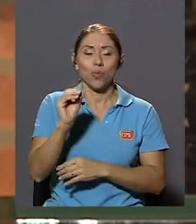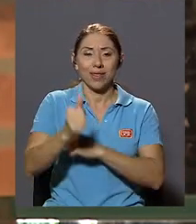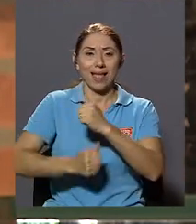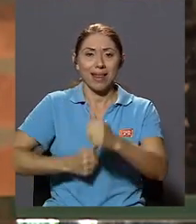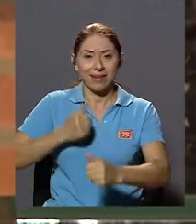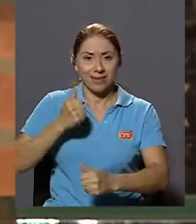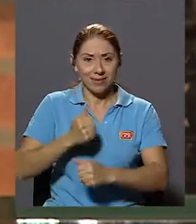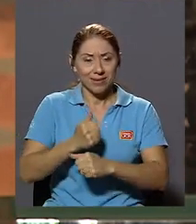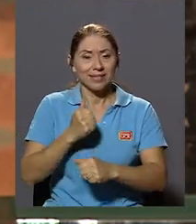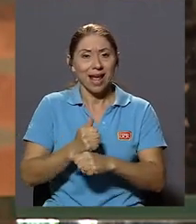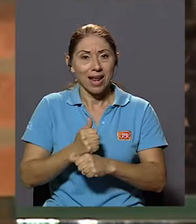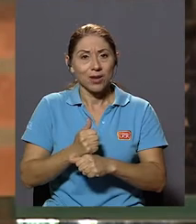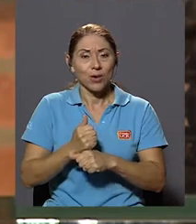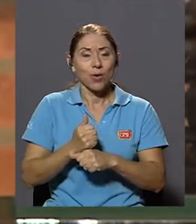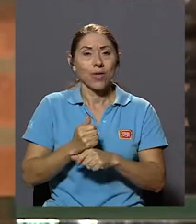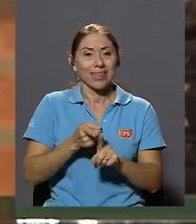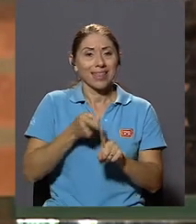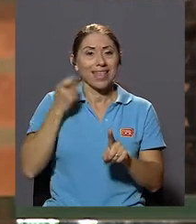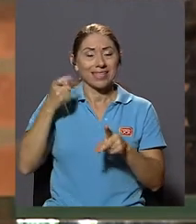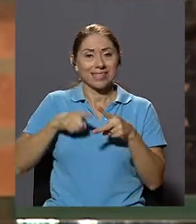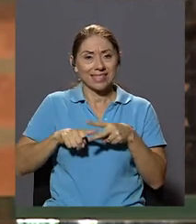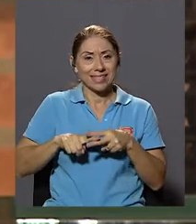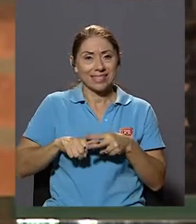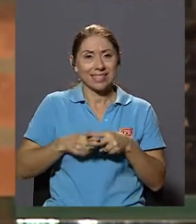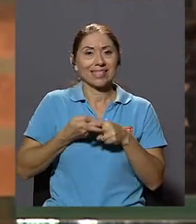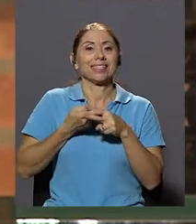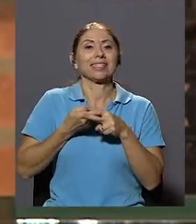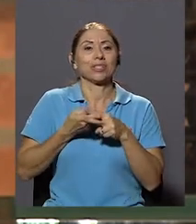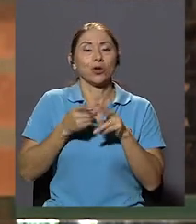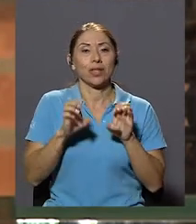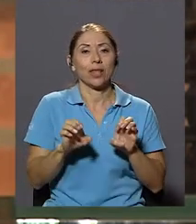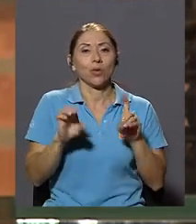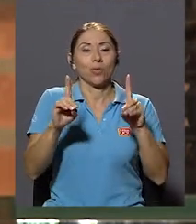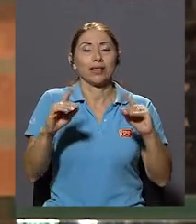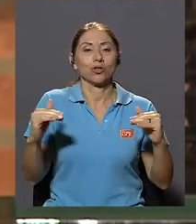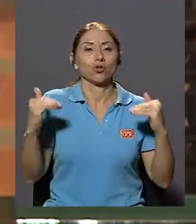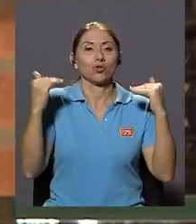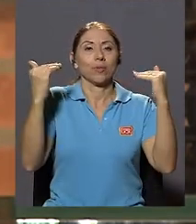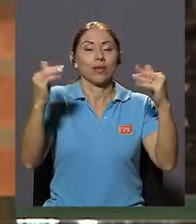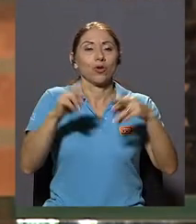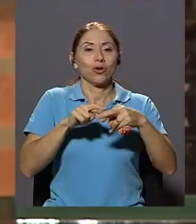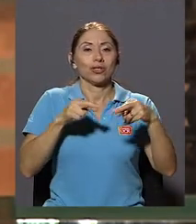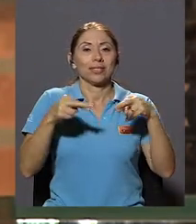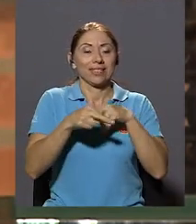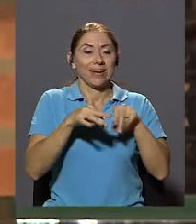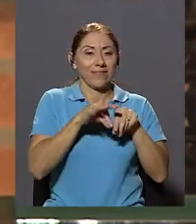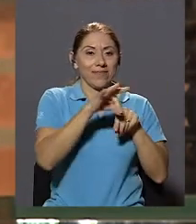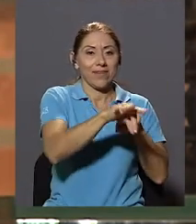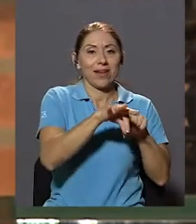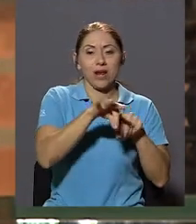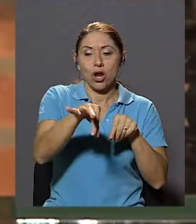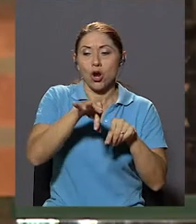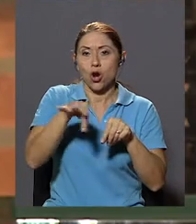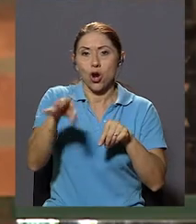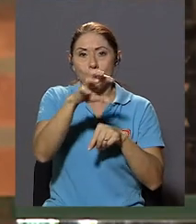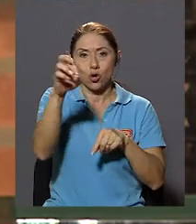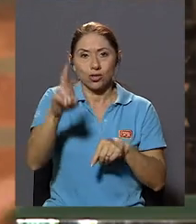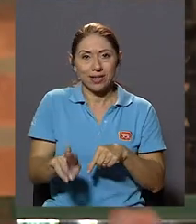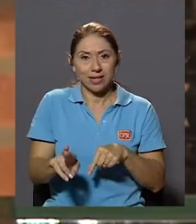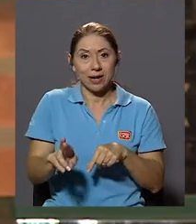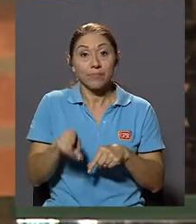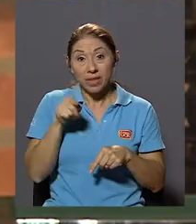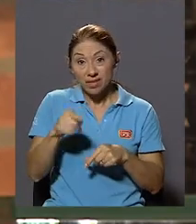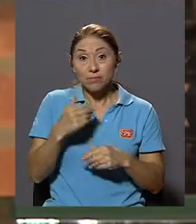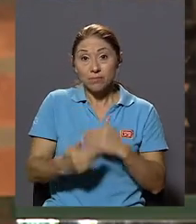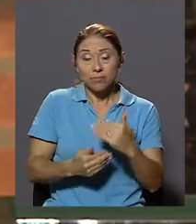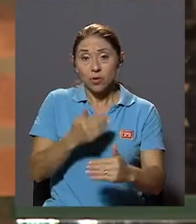aniversario Del inicio De la regionalización De la educación superior En Costa Rica Un proceso Que